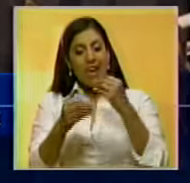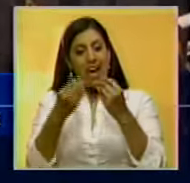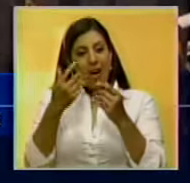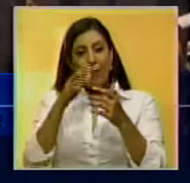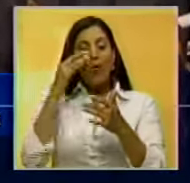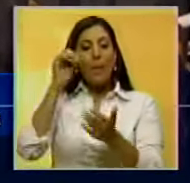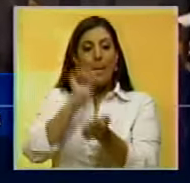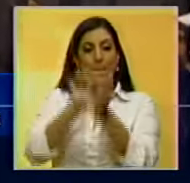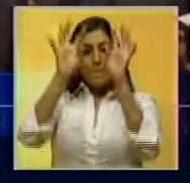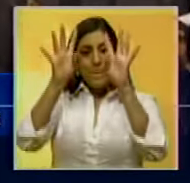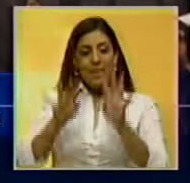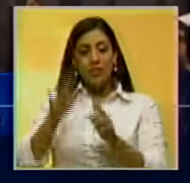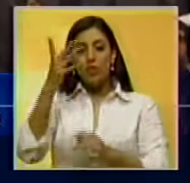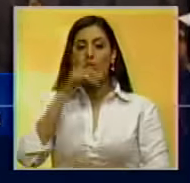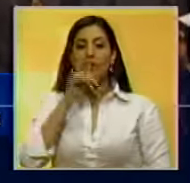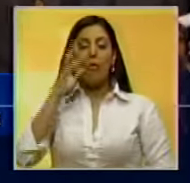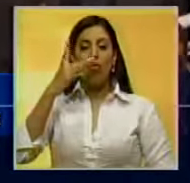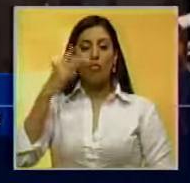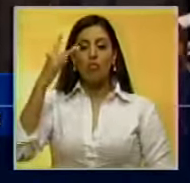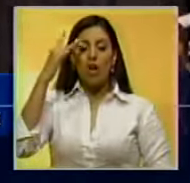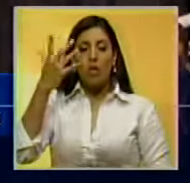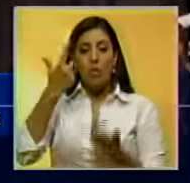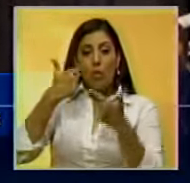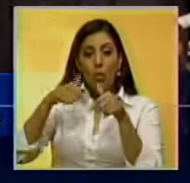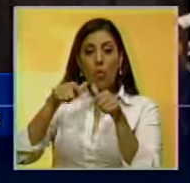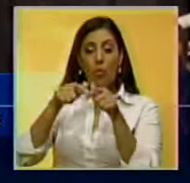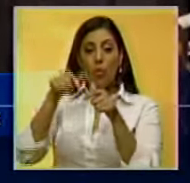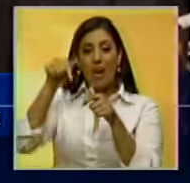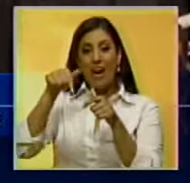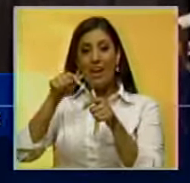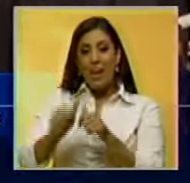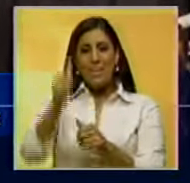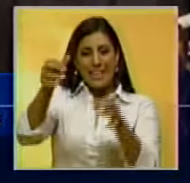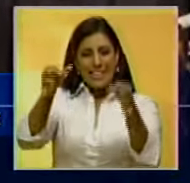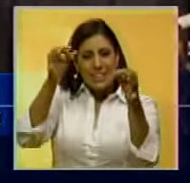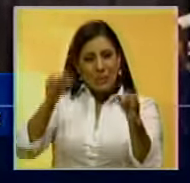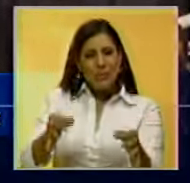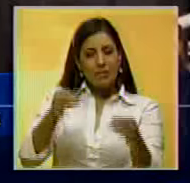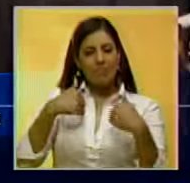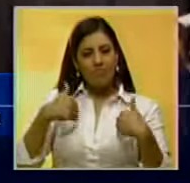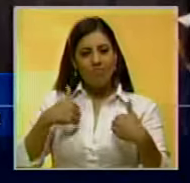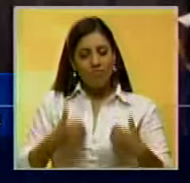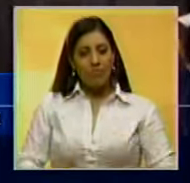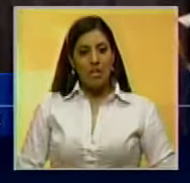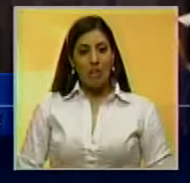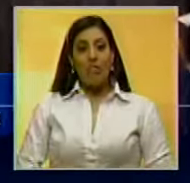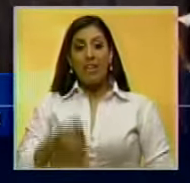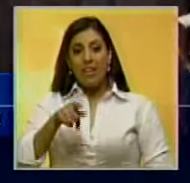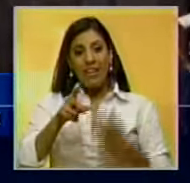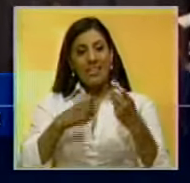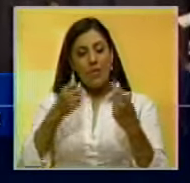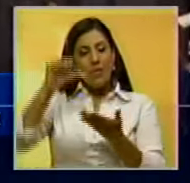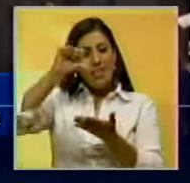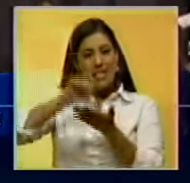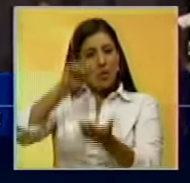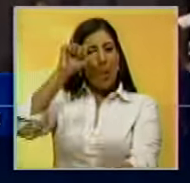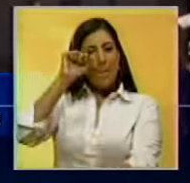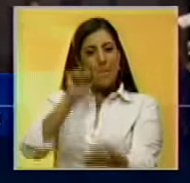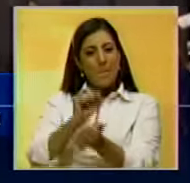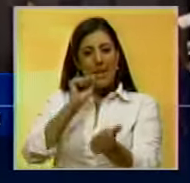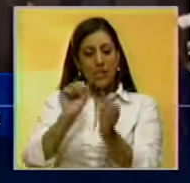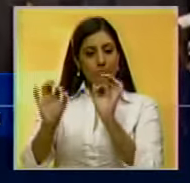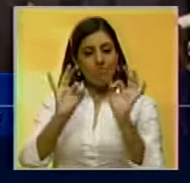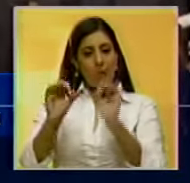internado judicial del Dorado a la área de máxima seguridad. y establecer un centro de detención